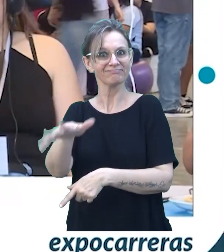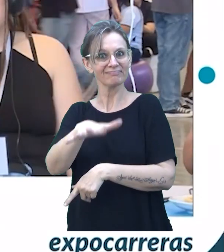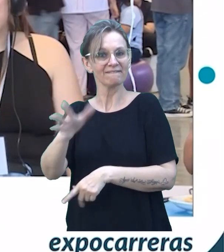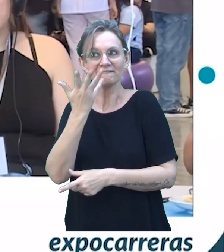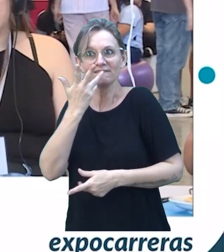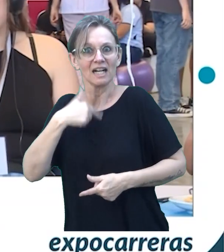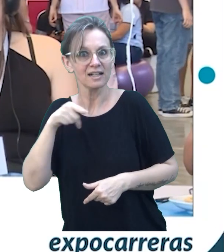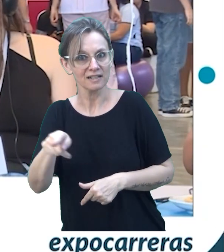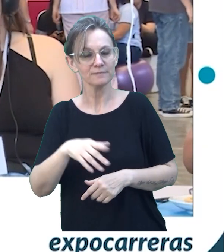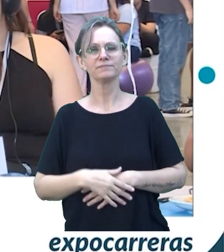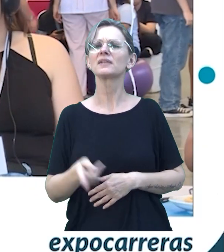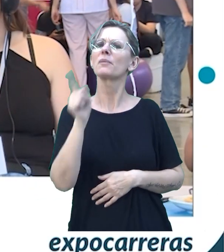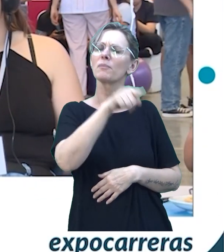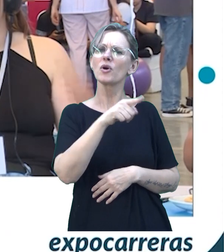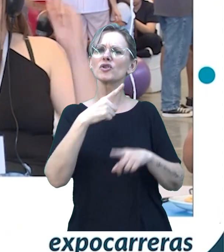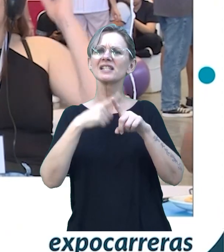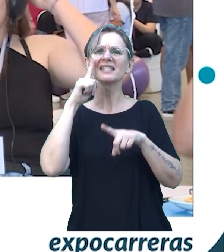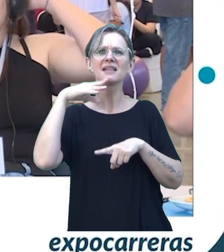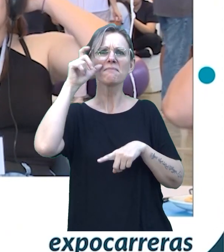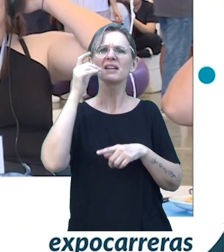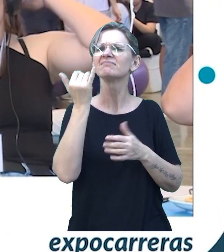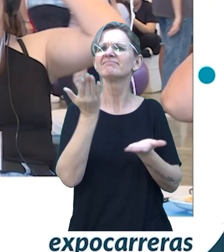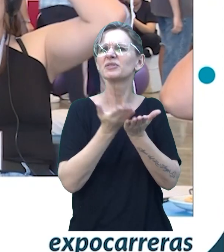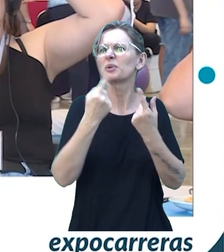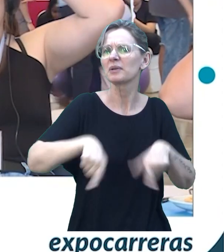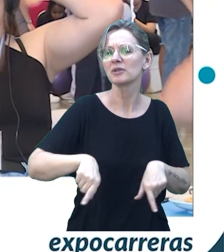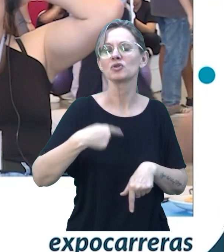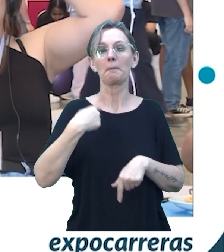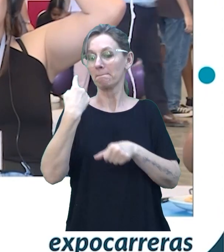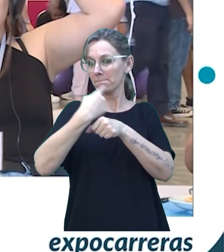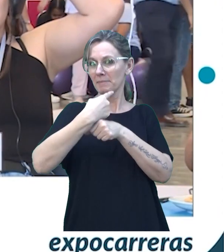¿qué estudias? Yo estoy estudiando ahora primer año de arquitectura.